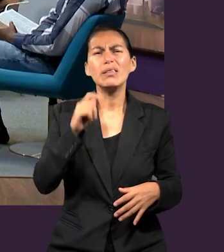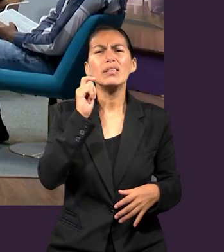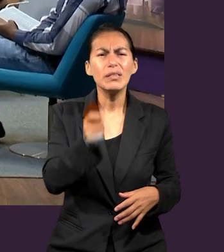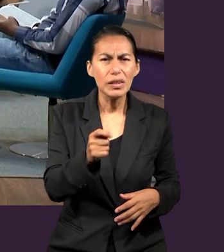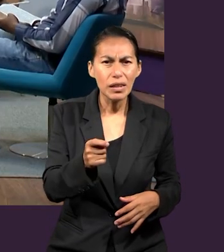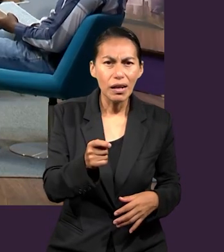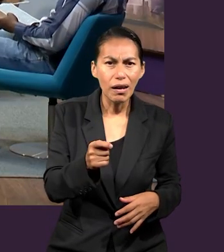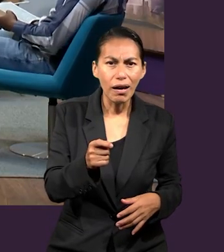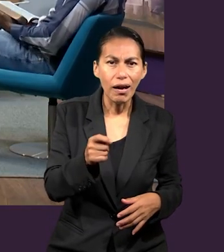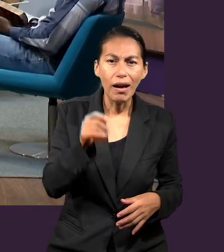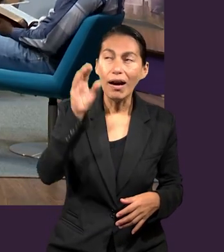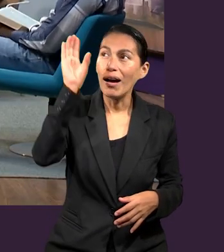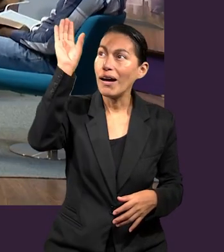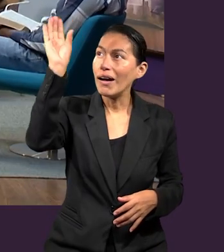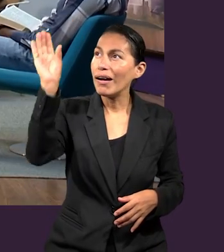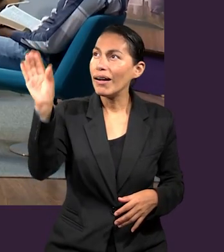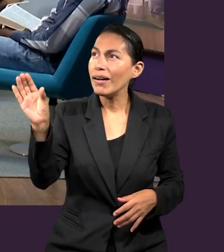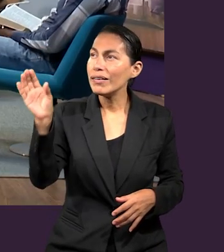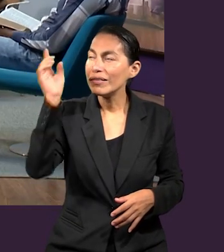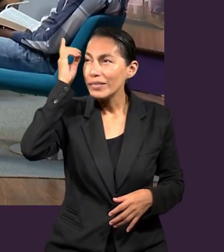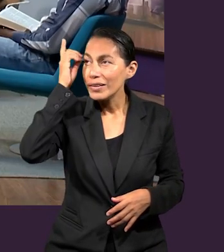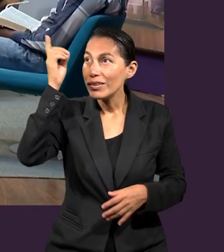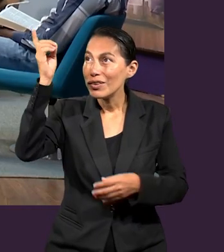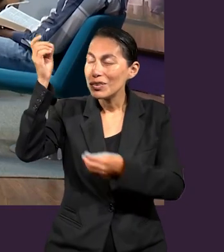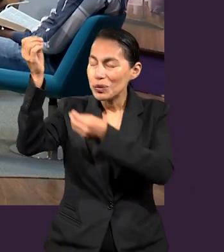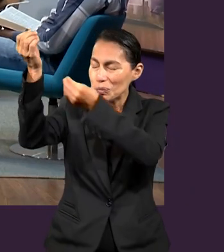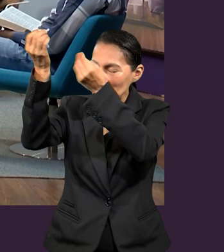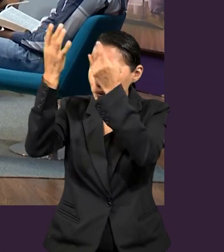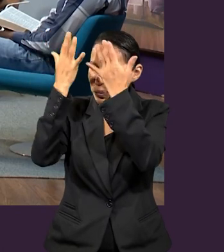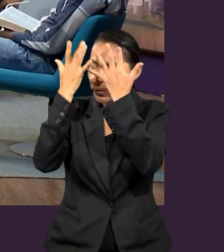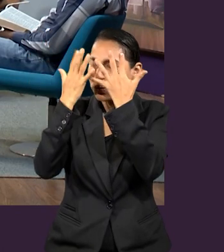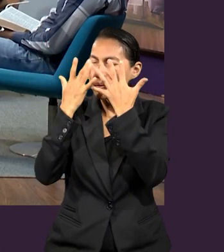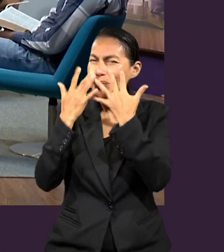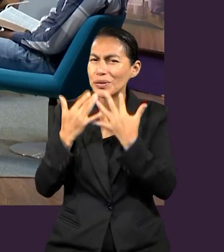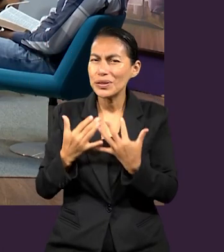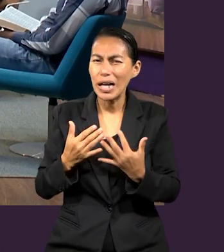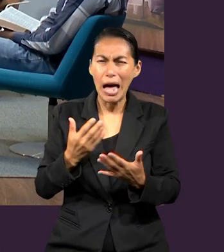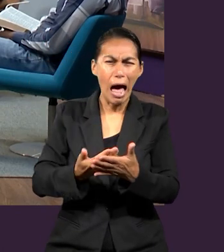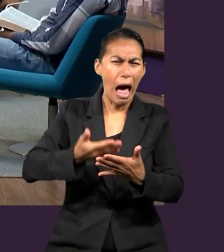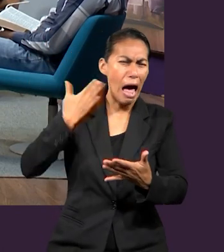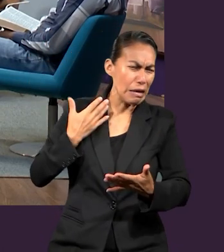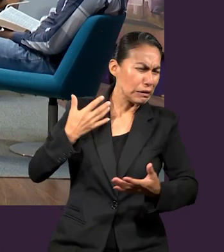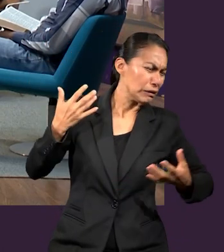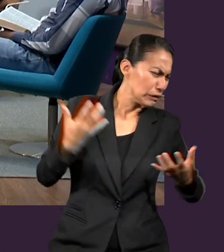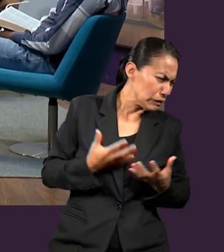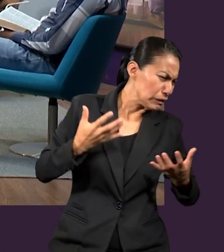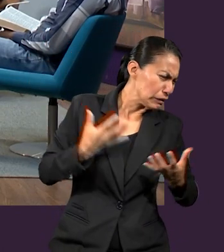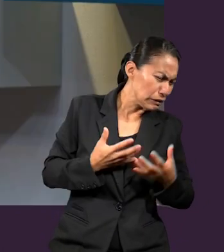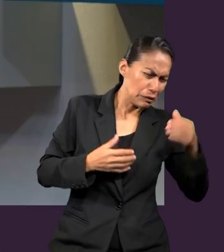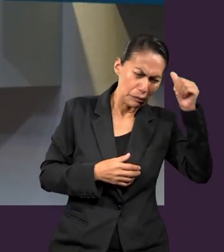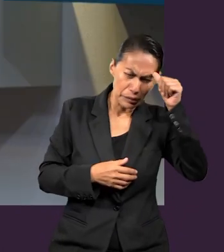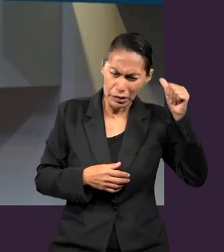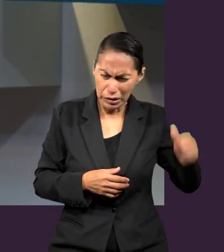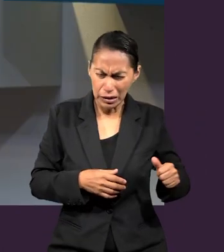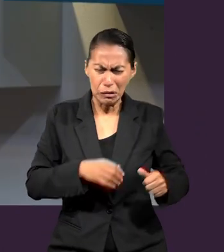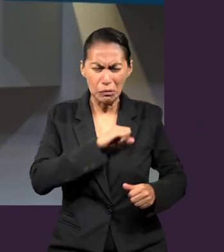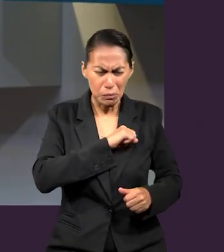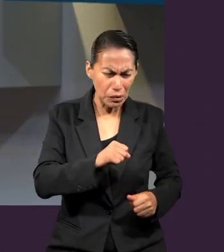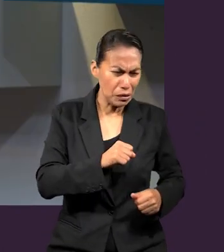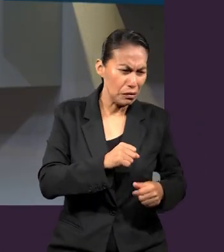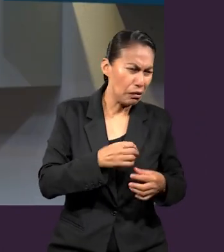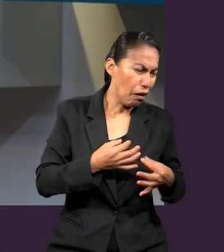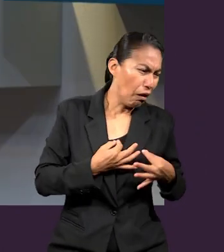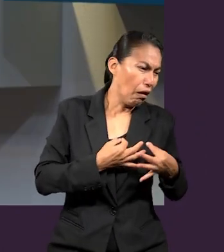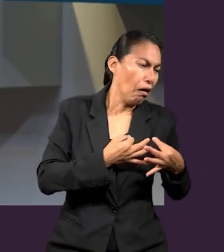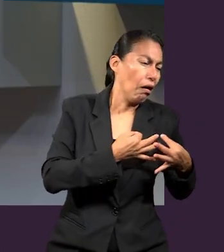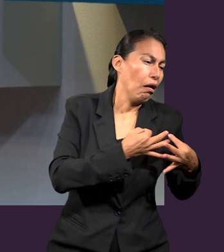decir, revestidos del carácter de Jesús. Dejen todo lo que han hecho anteriormente, todo el pecado que